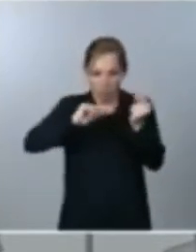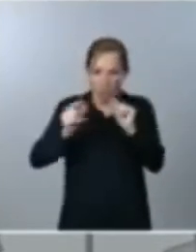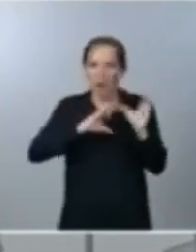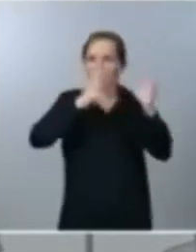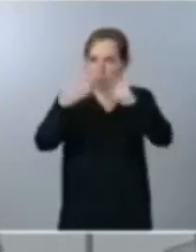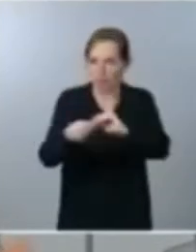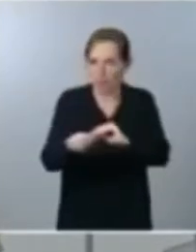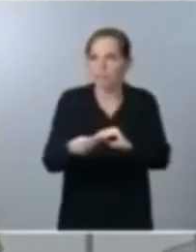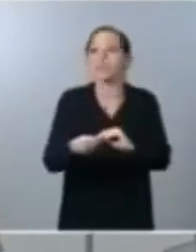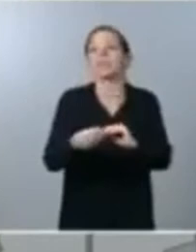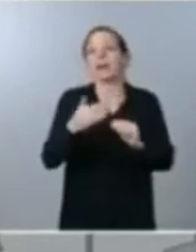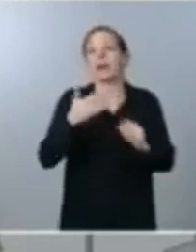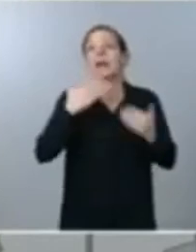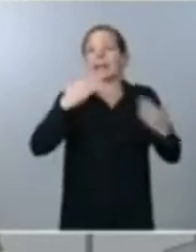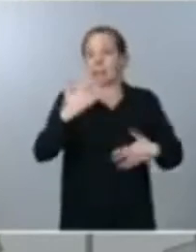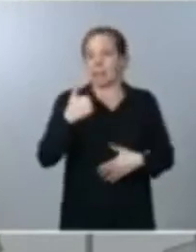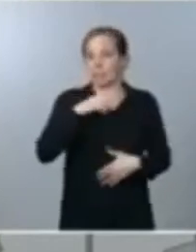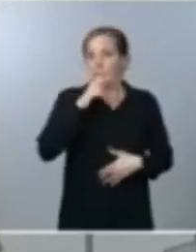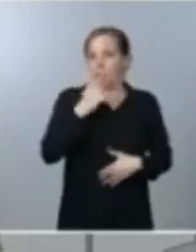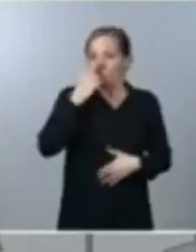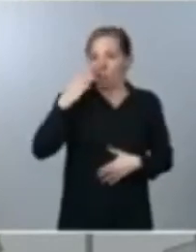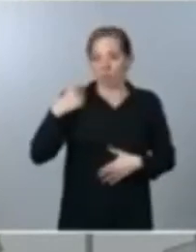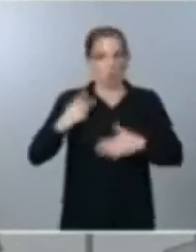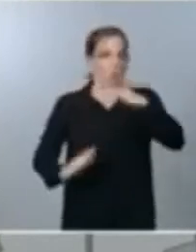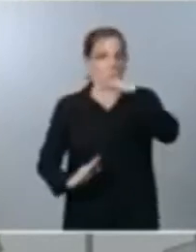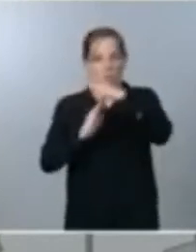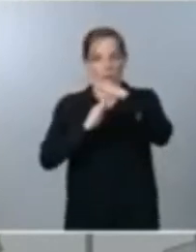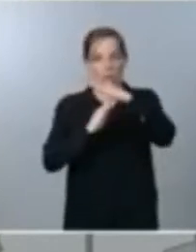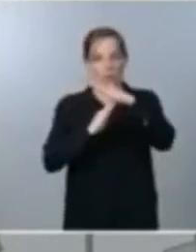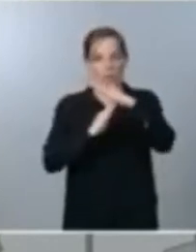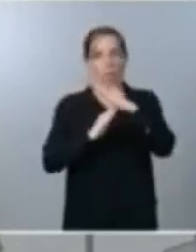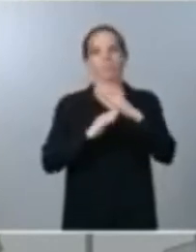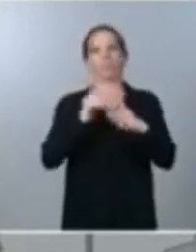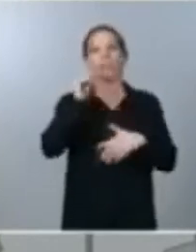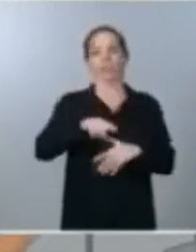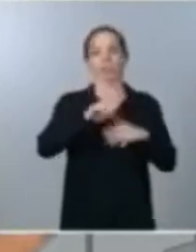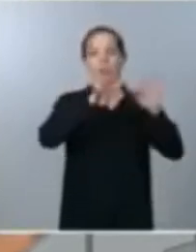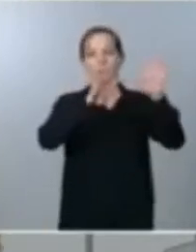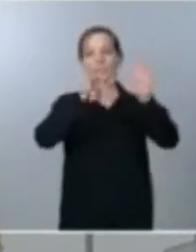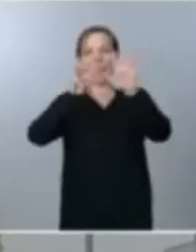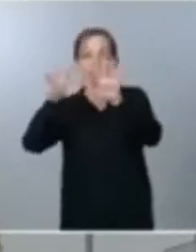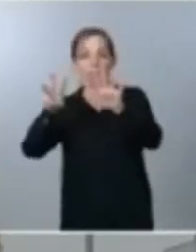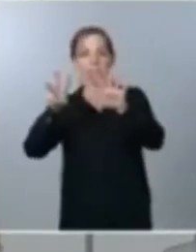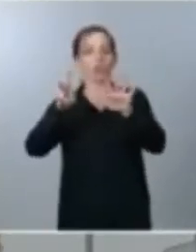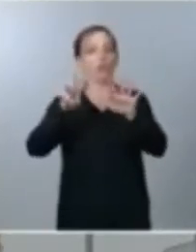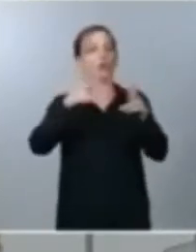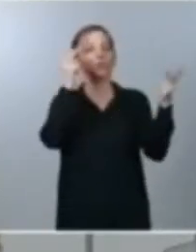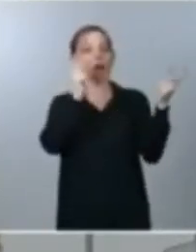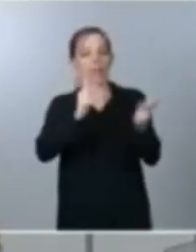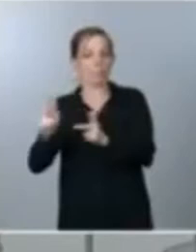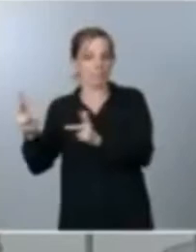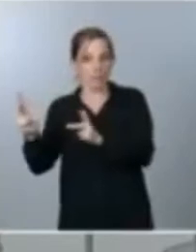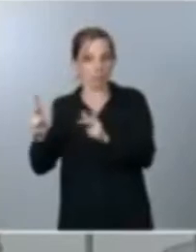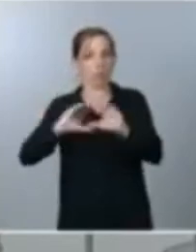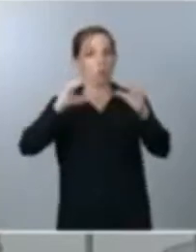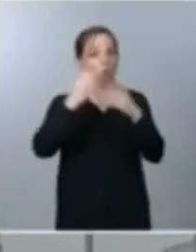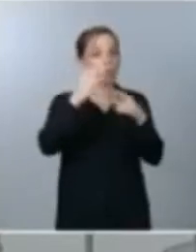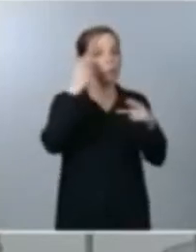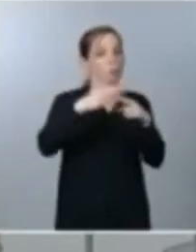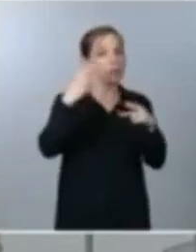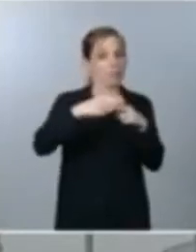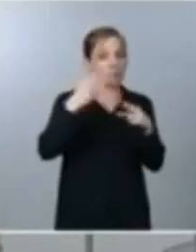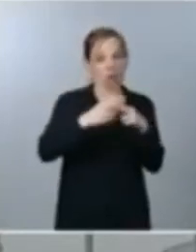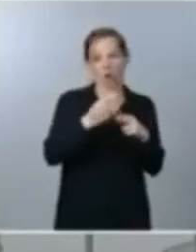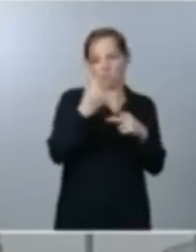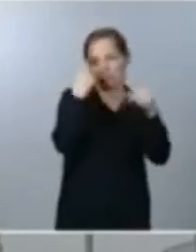una mayoría amplia de 198 escaños que representan a 13 siglas distintas en el congreso de los diputados han dicho